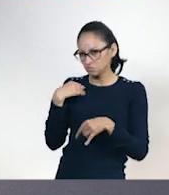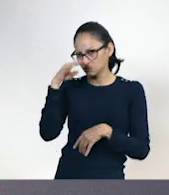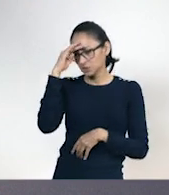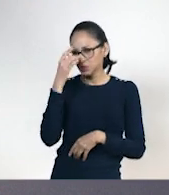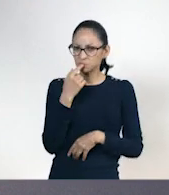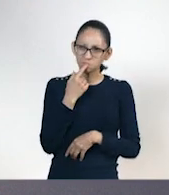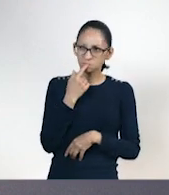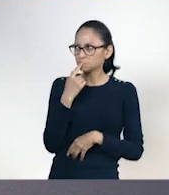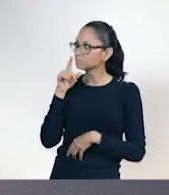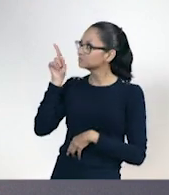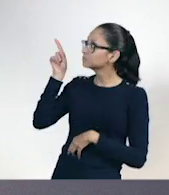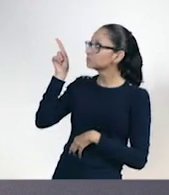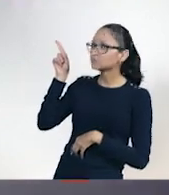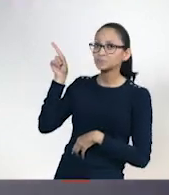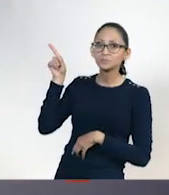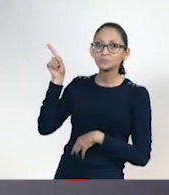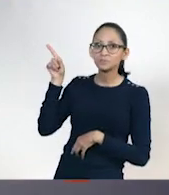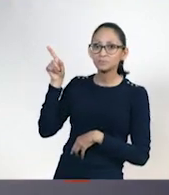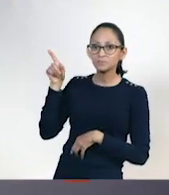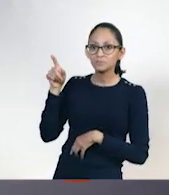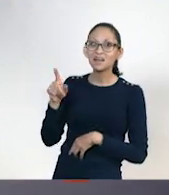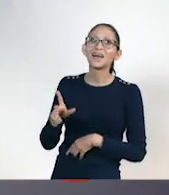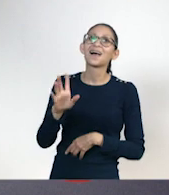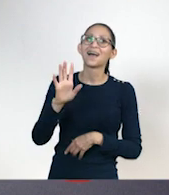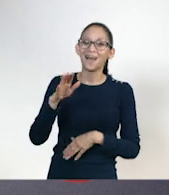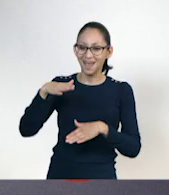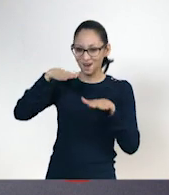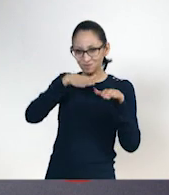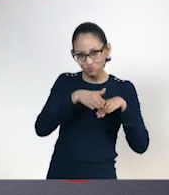Ya lo tengo. Se usa para el surf.